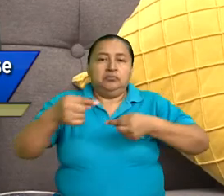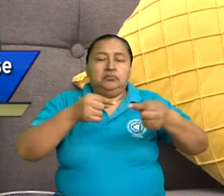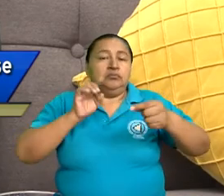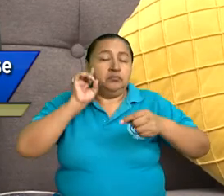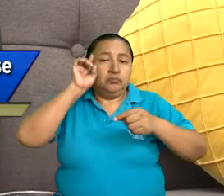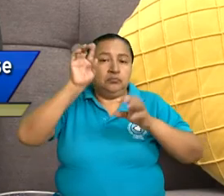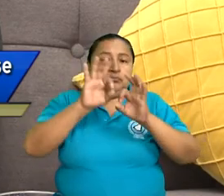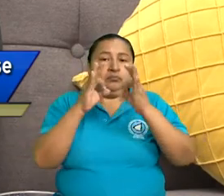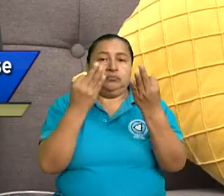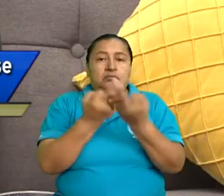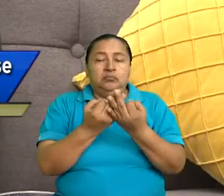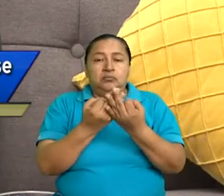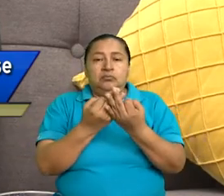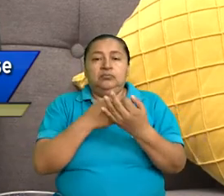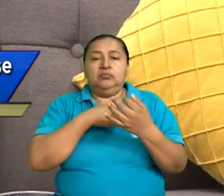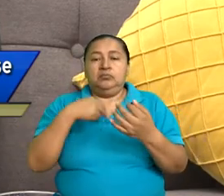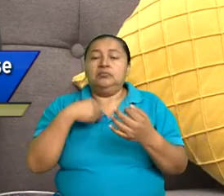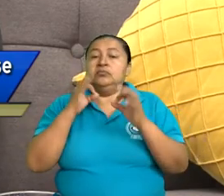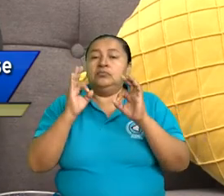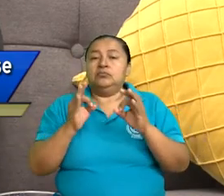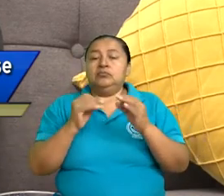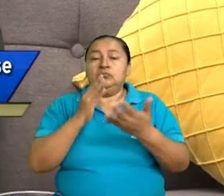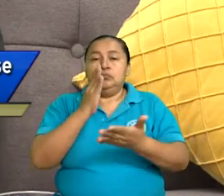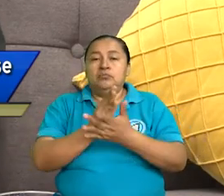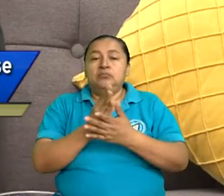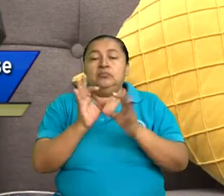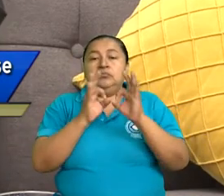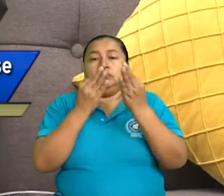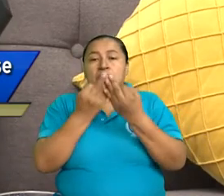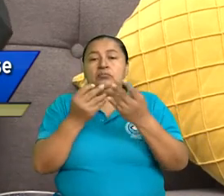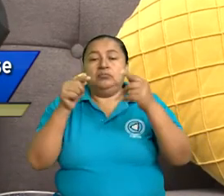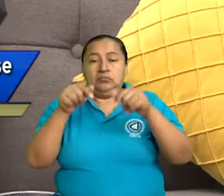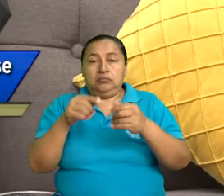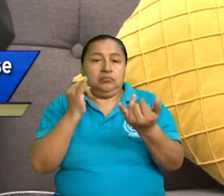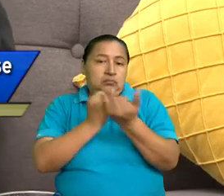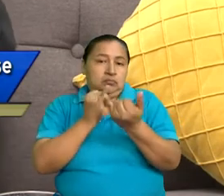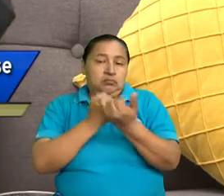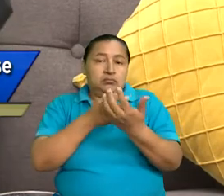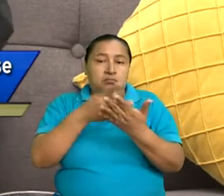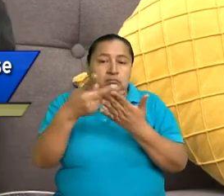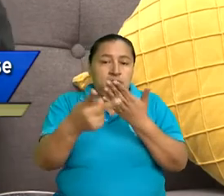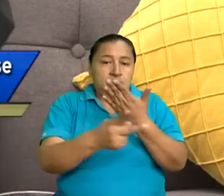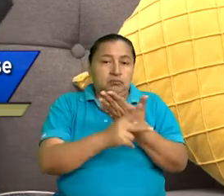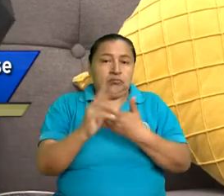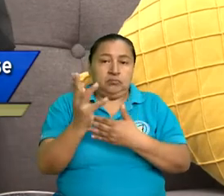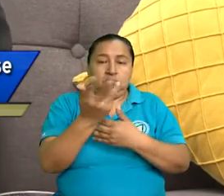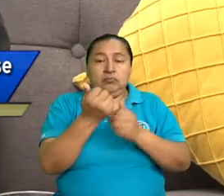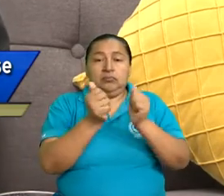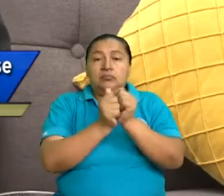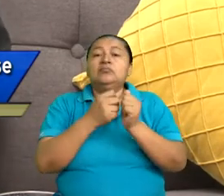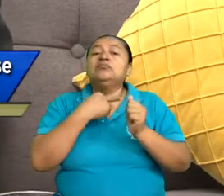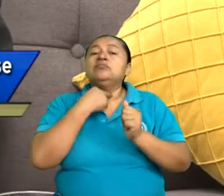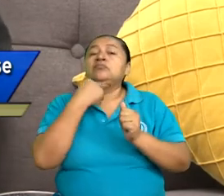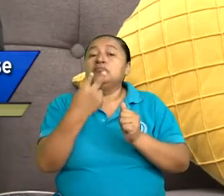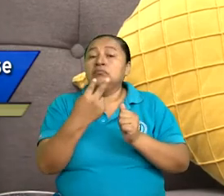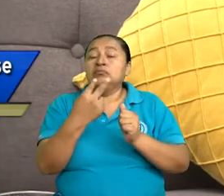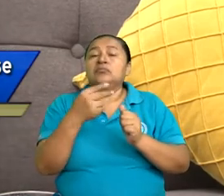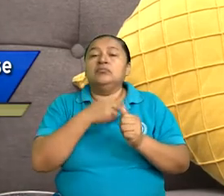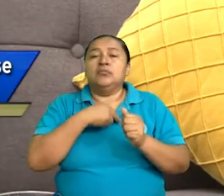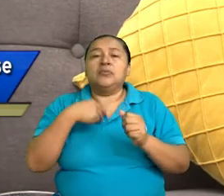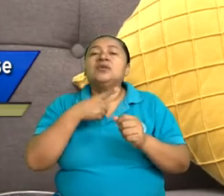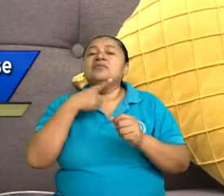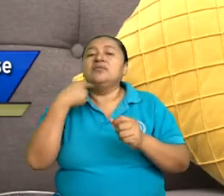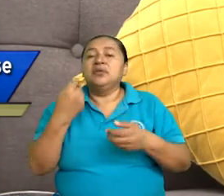desarrollo familiar, que hace en realidad las disposiciones de familia, así el programa Todos con Voz hace